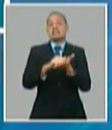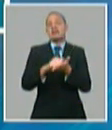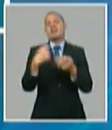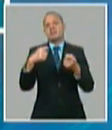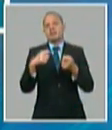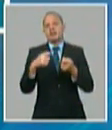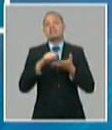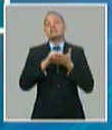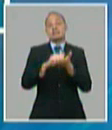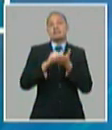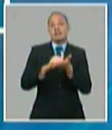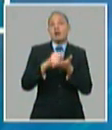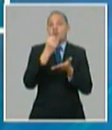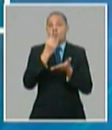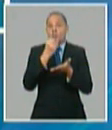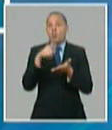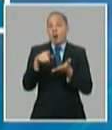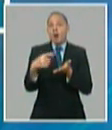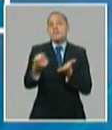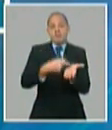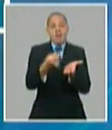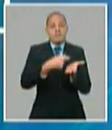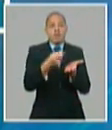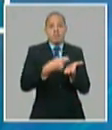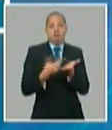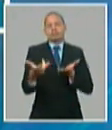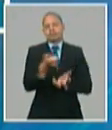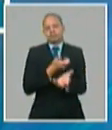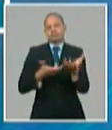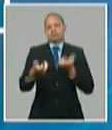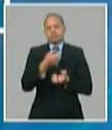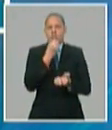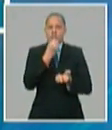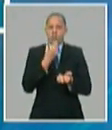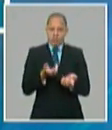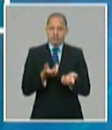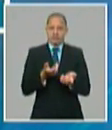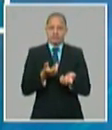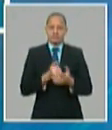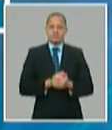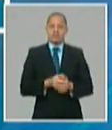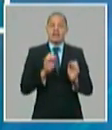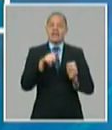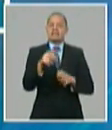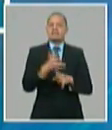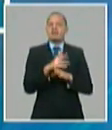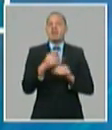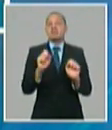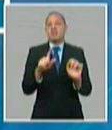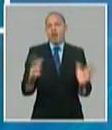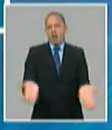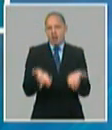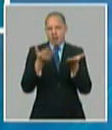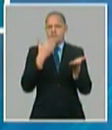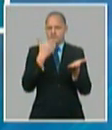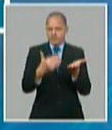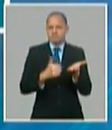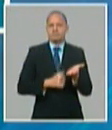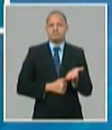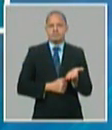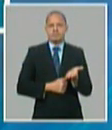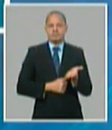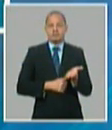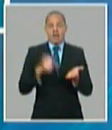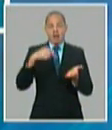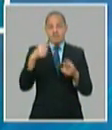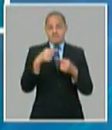se puede recoger circulantes por varias vías pero la mejor la que más desarrollo genera y más satisface a la población es el incremento de